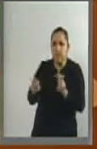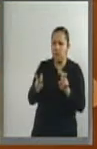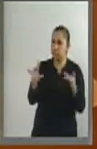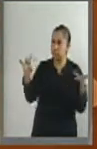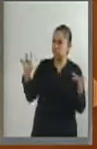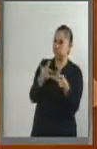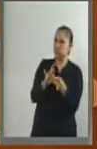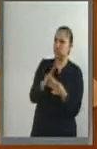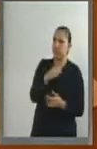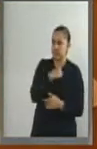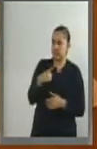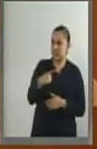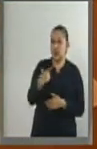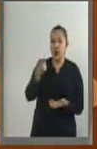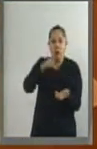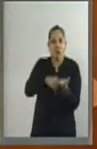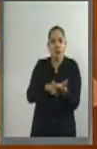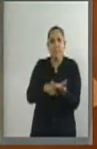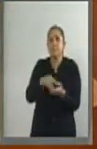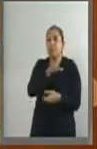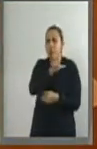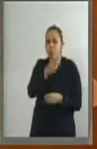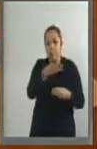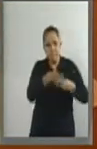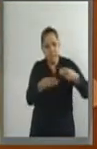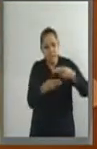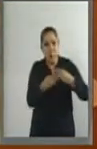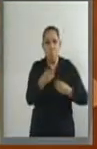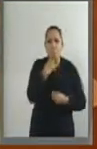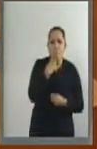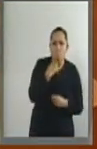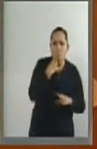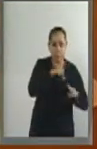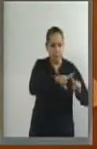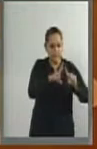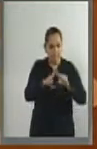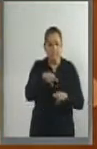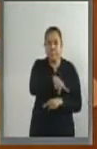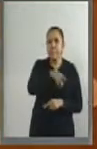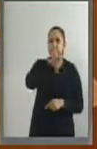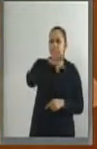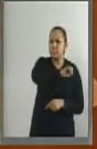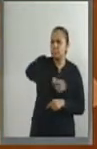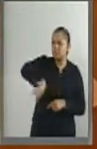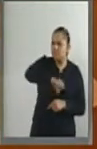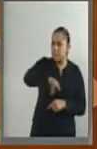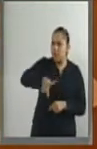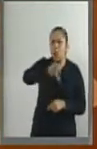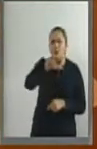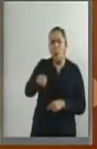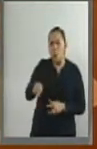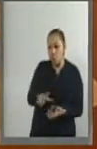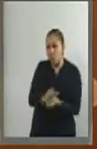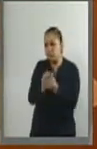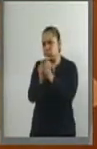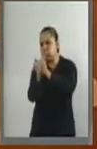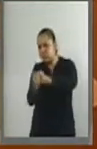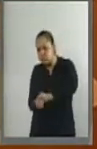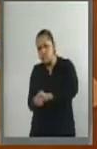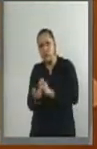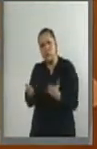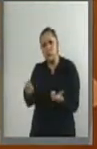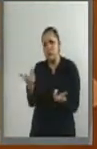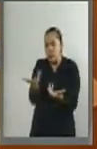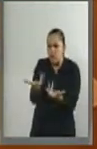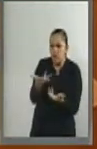el manejo de materias primas, las formas de su procesamiento y comercialización hasta el consumo. Cada uno de los